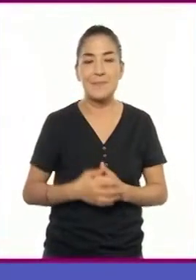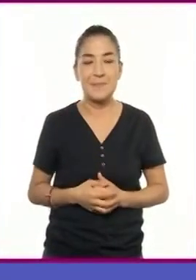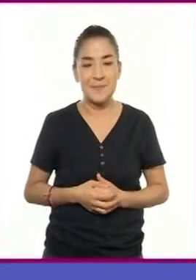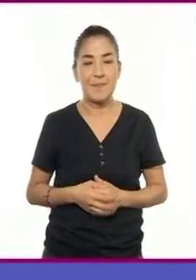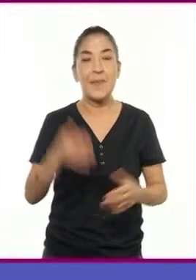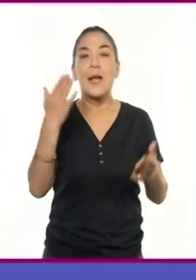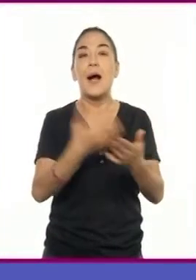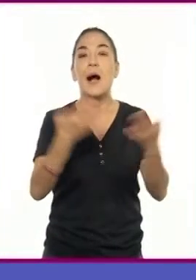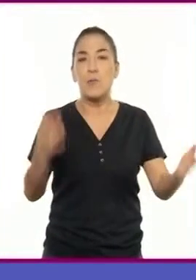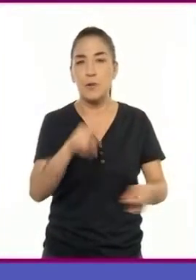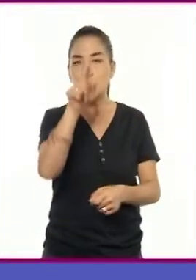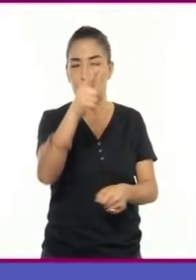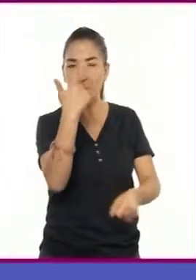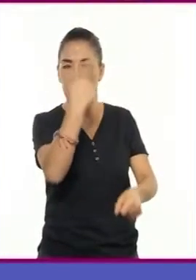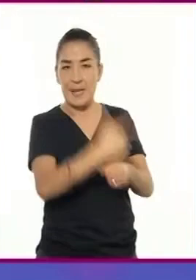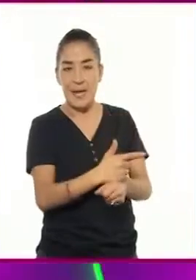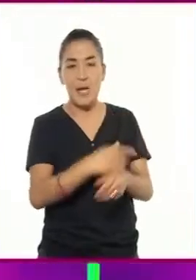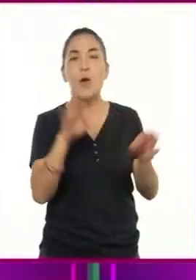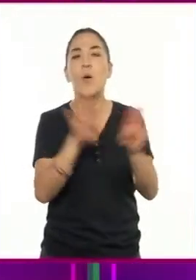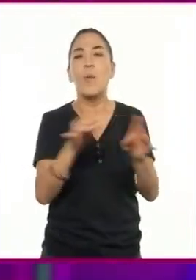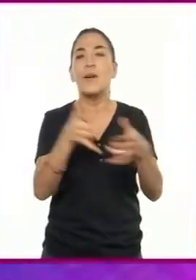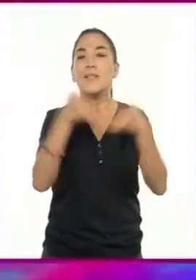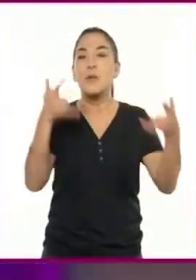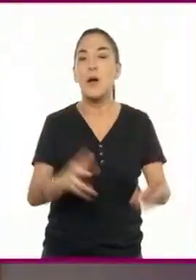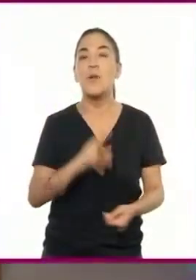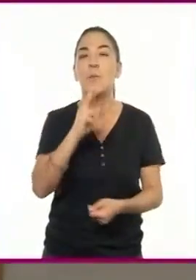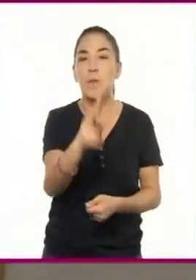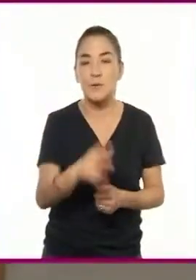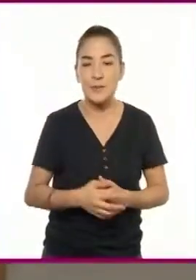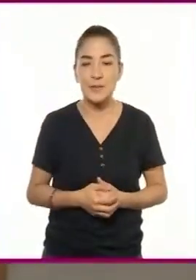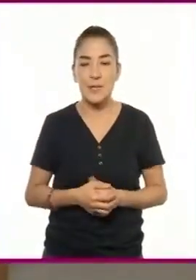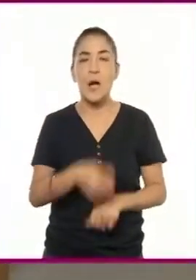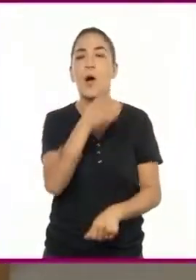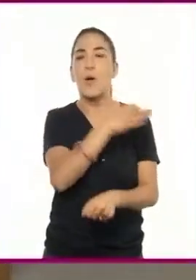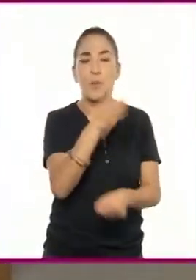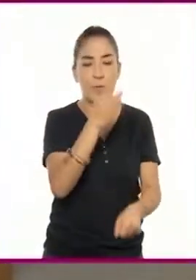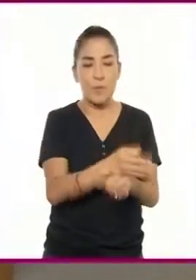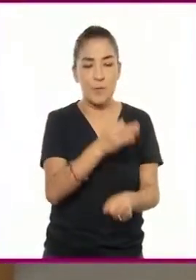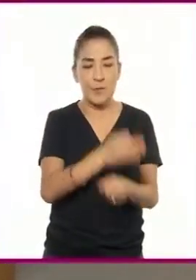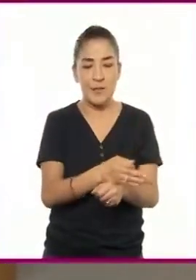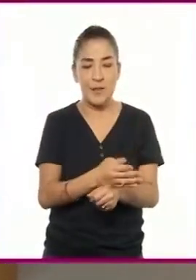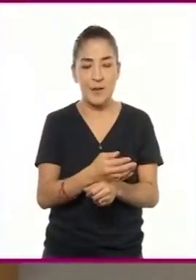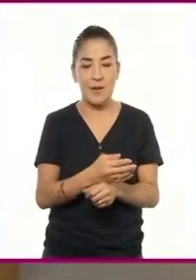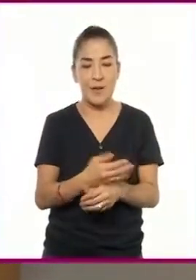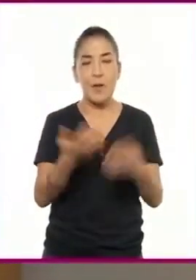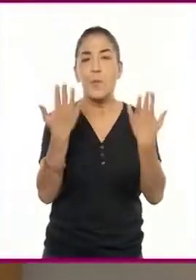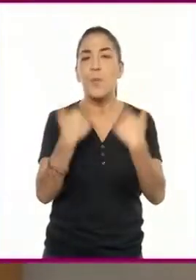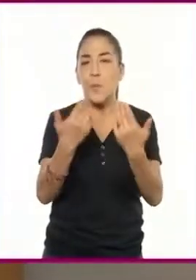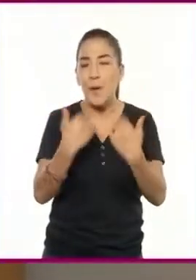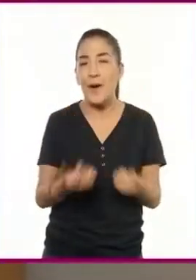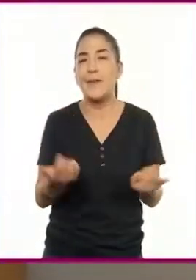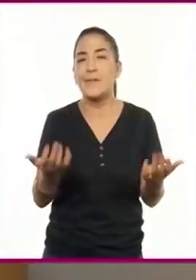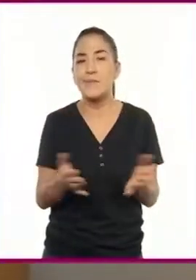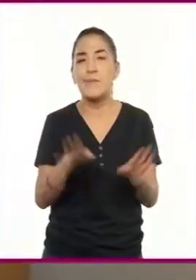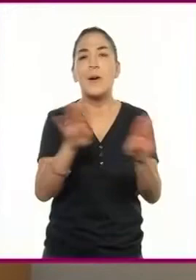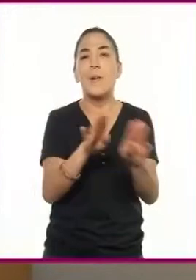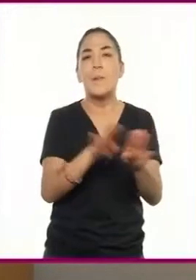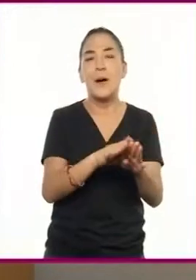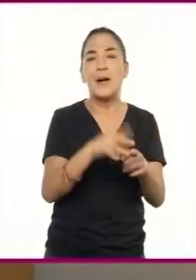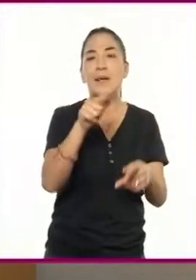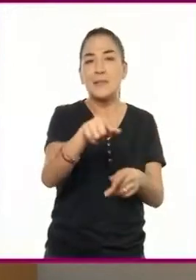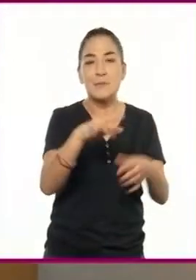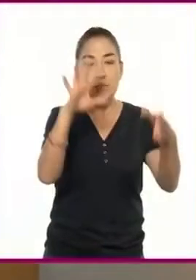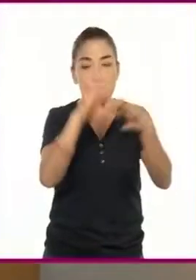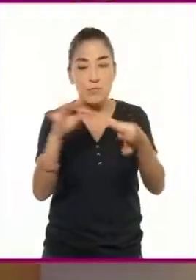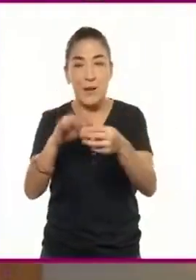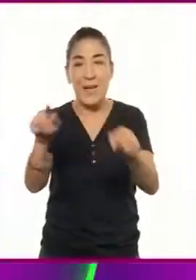Ahora identifiquemos el texto narrado. Bueno, en este caso, el texto que no tiene un guión largo es el que